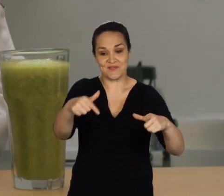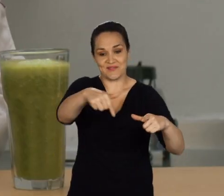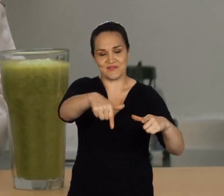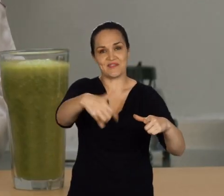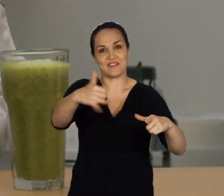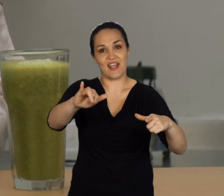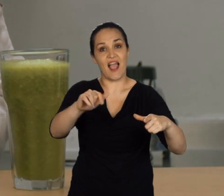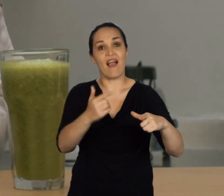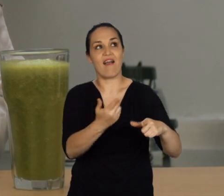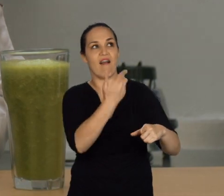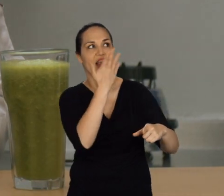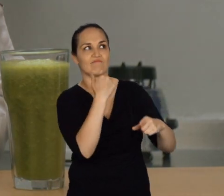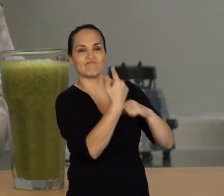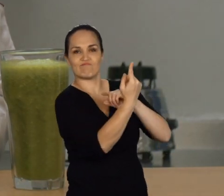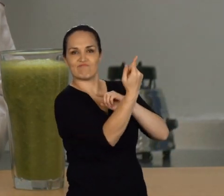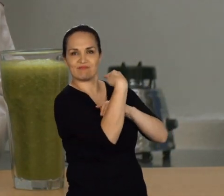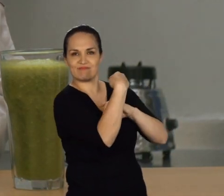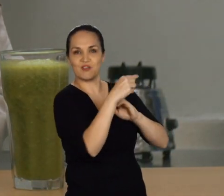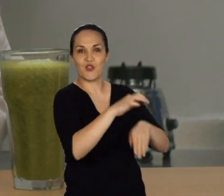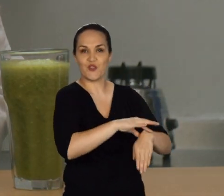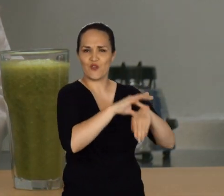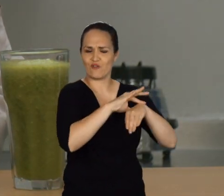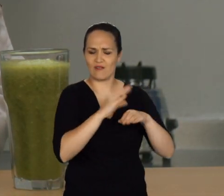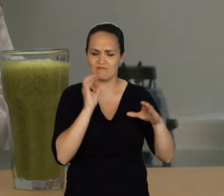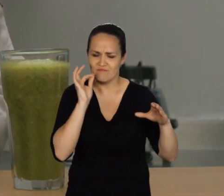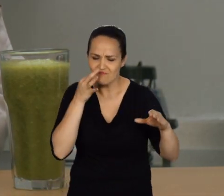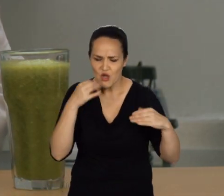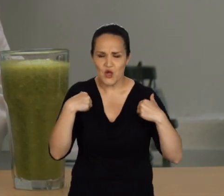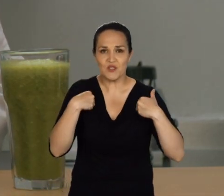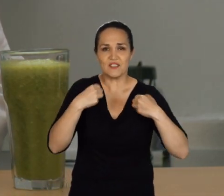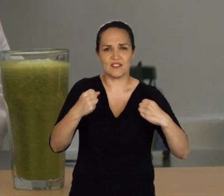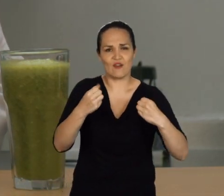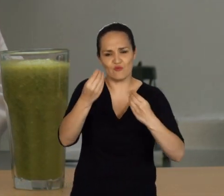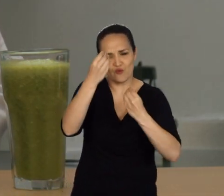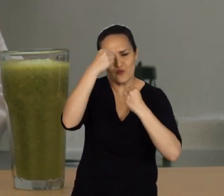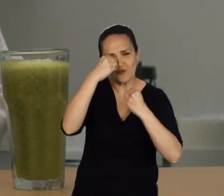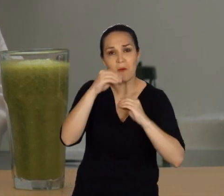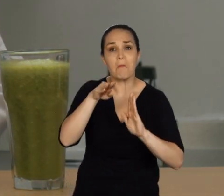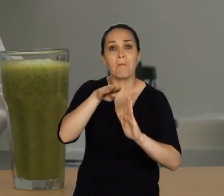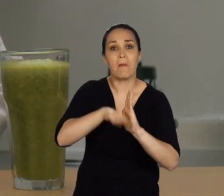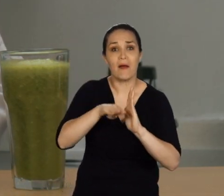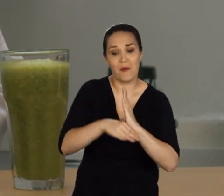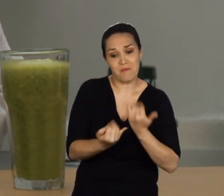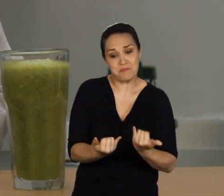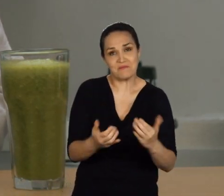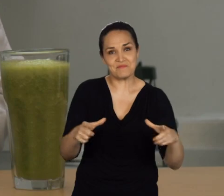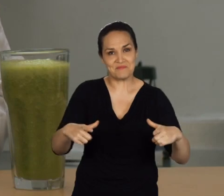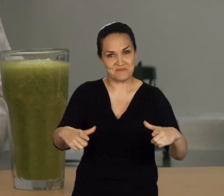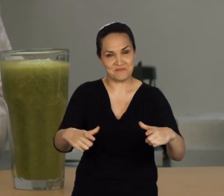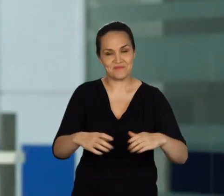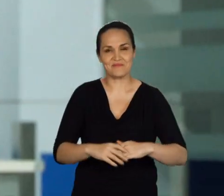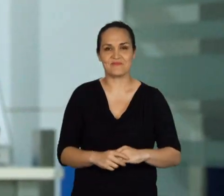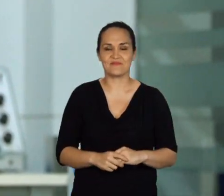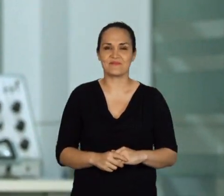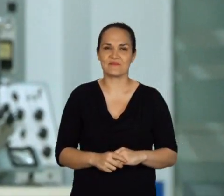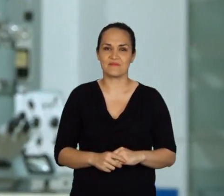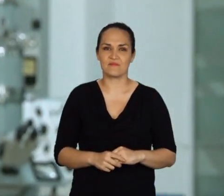¿Listo? Aquí tenemos nuestro plato final siguiendo las instrucciones del Dr. Víctor con un plato delicioso, saludable y a un excelente precio.